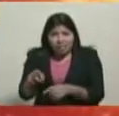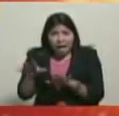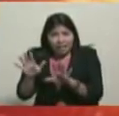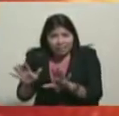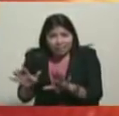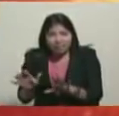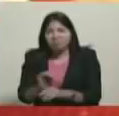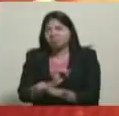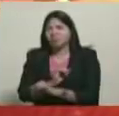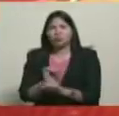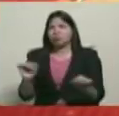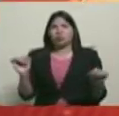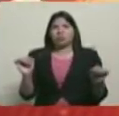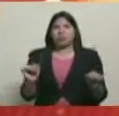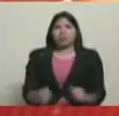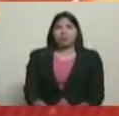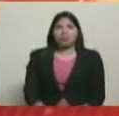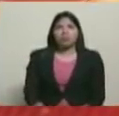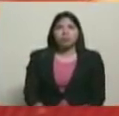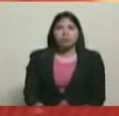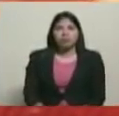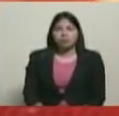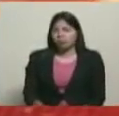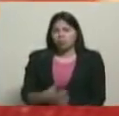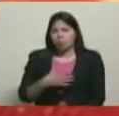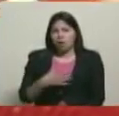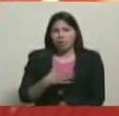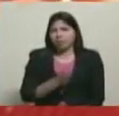Ni es, ni va a ser. Ni es, ni va a ser.